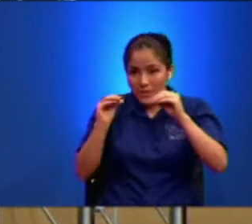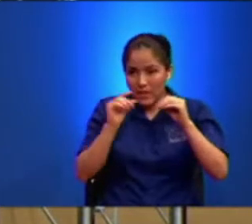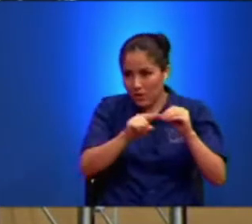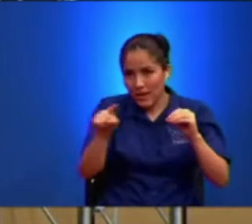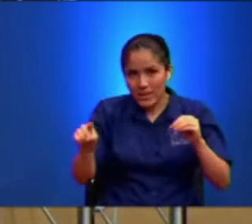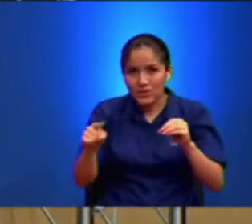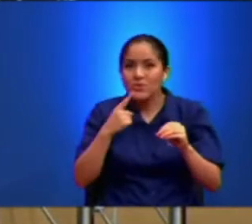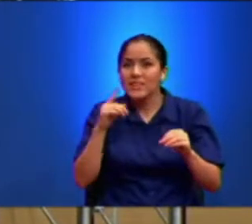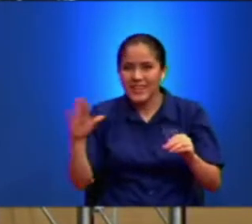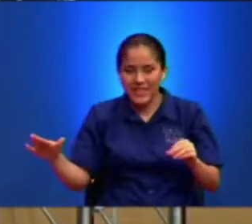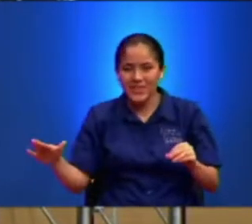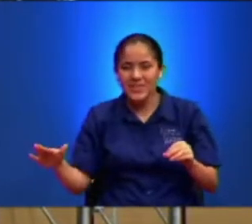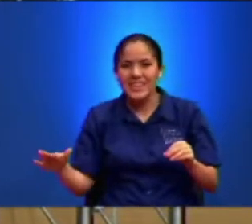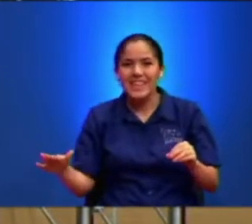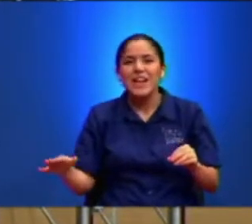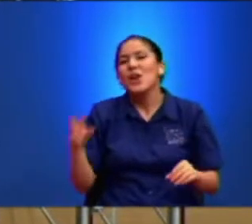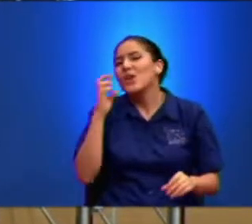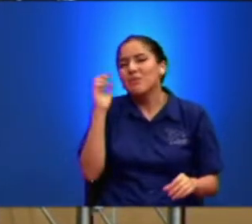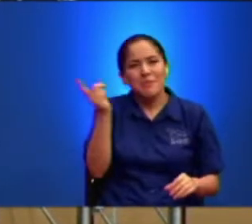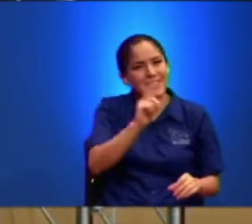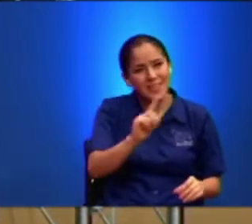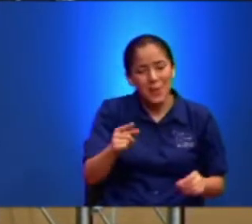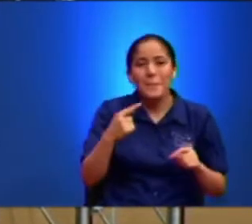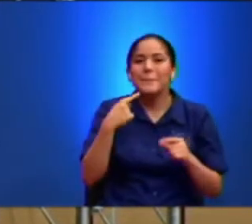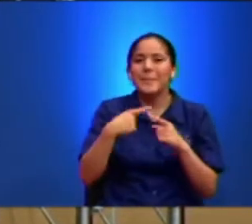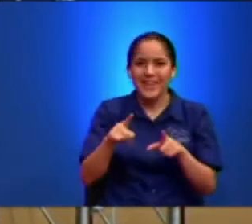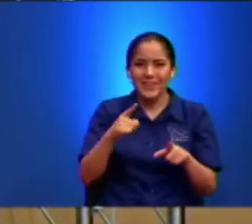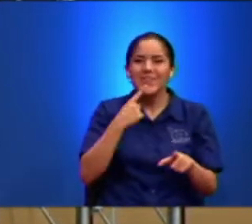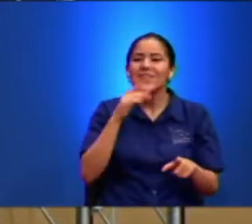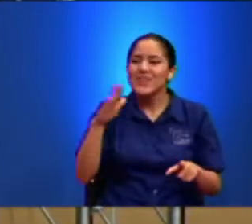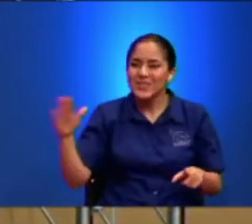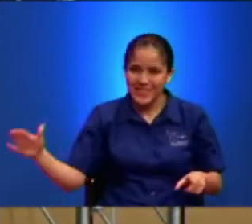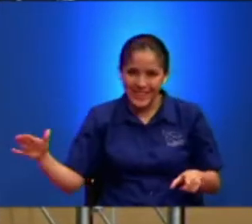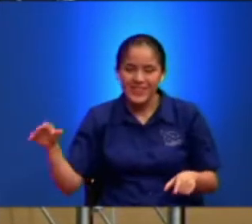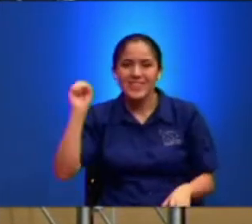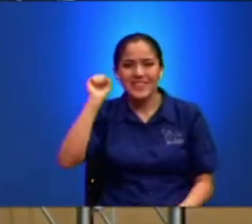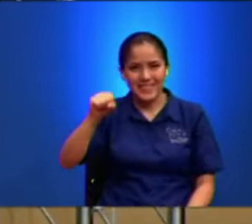Expresan Los Tatas No Pero Los hijos Si Pero Los Tatas Se Lo Enseñaron A Ellos